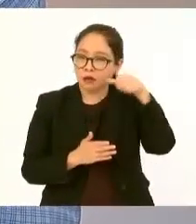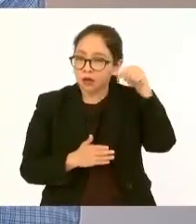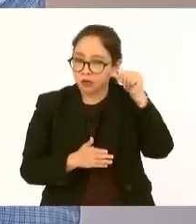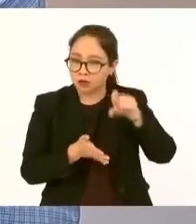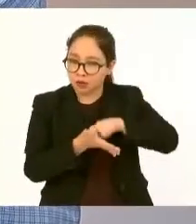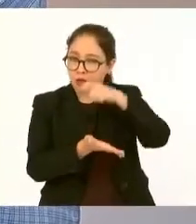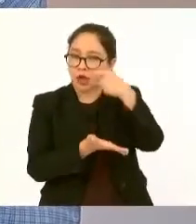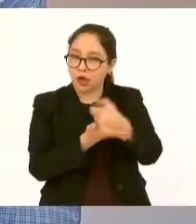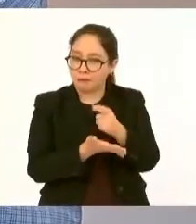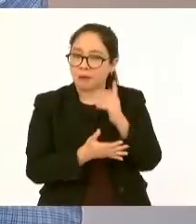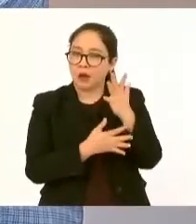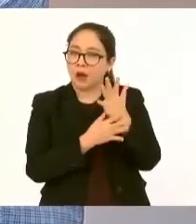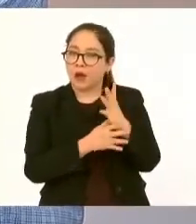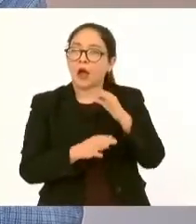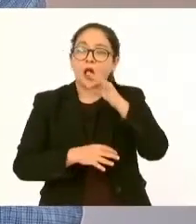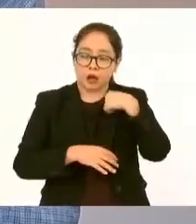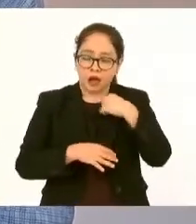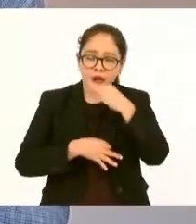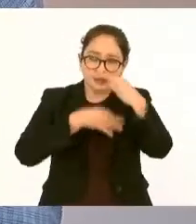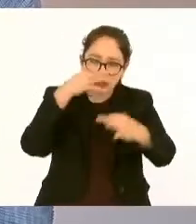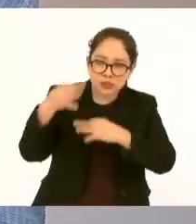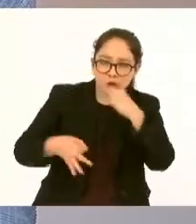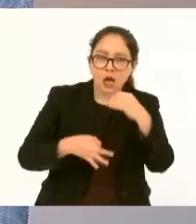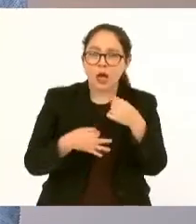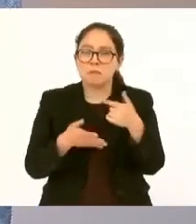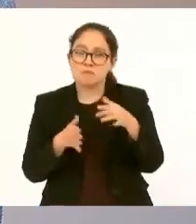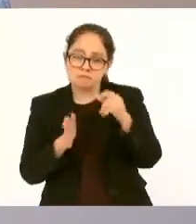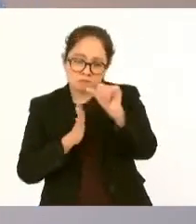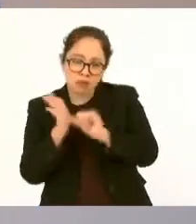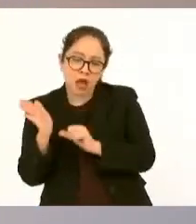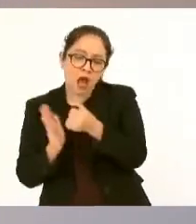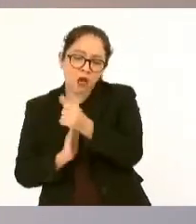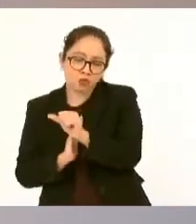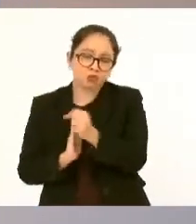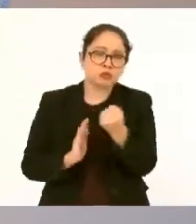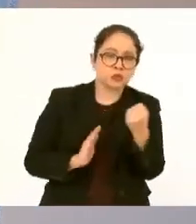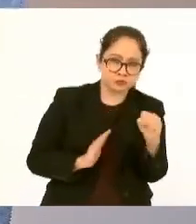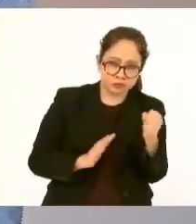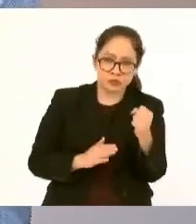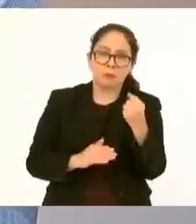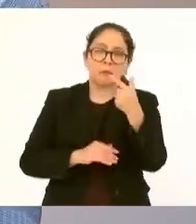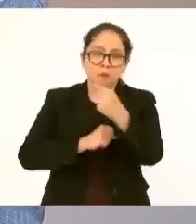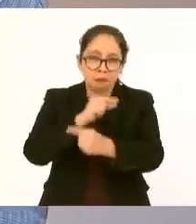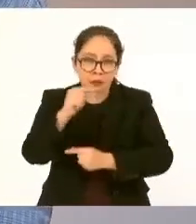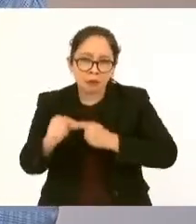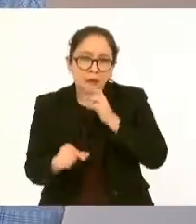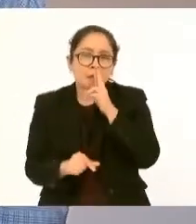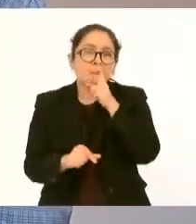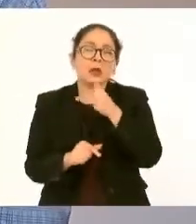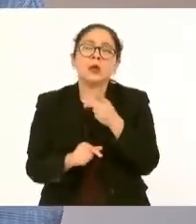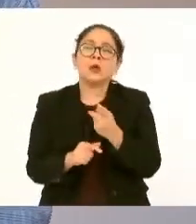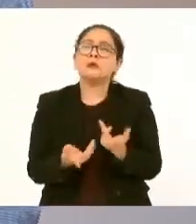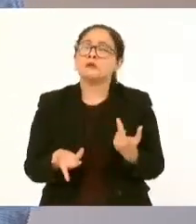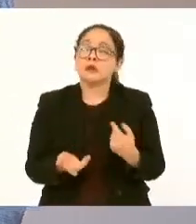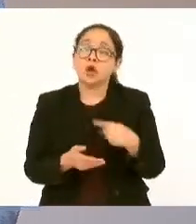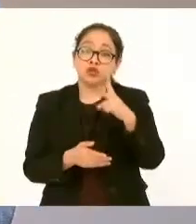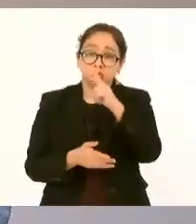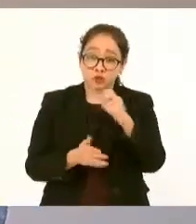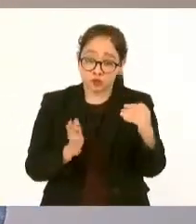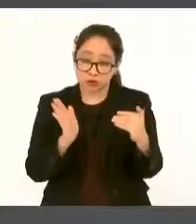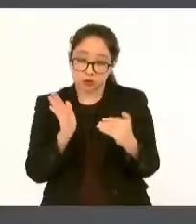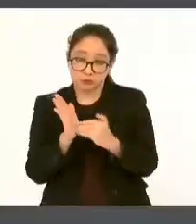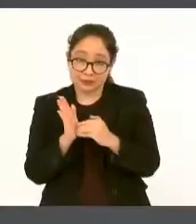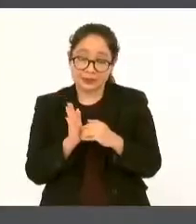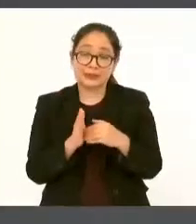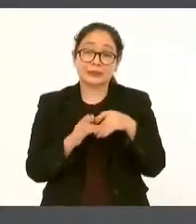en agosto y septiembre ya se han recuperado 200.000 empleos